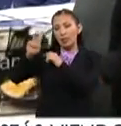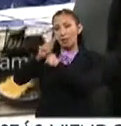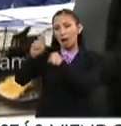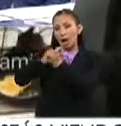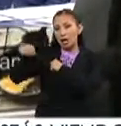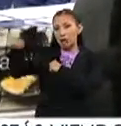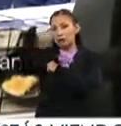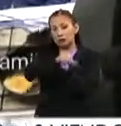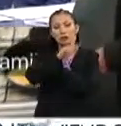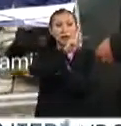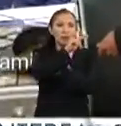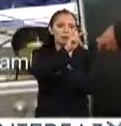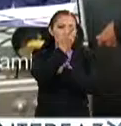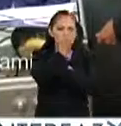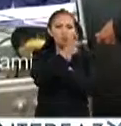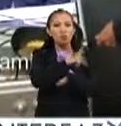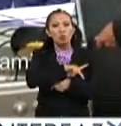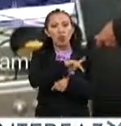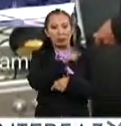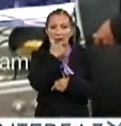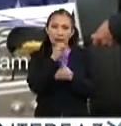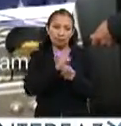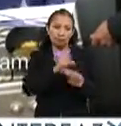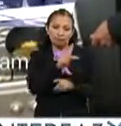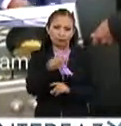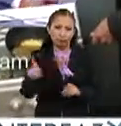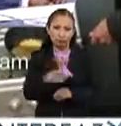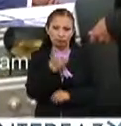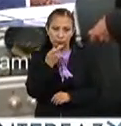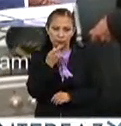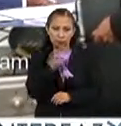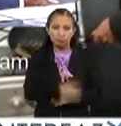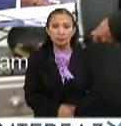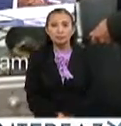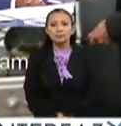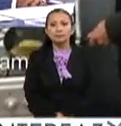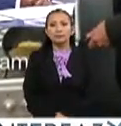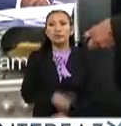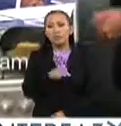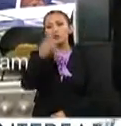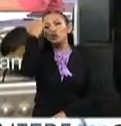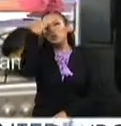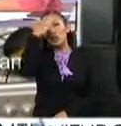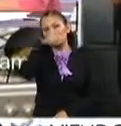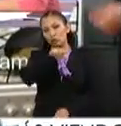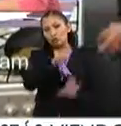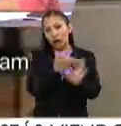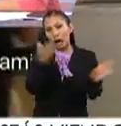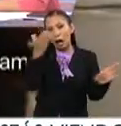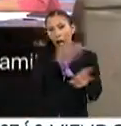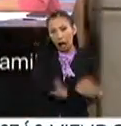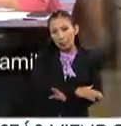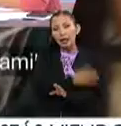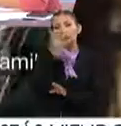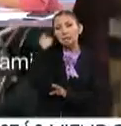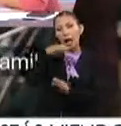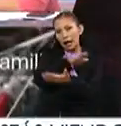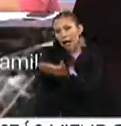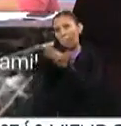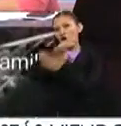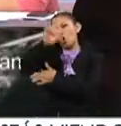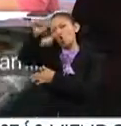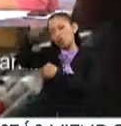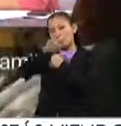clases con polacos y en inglés. Y en inglés, sí, claro. Bueno, y después de esta experiencia, tú ya habías tenido la oportunidad de hacer